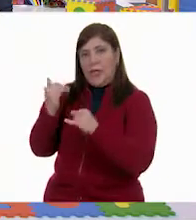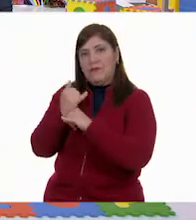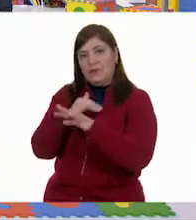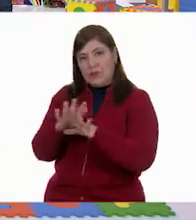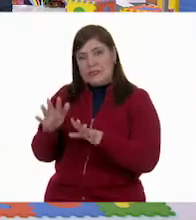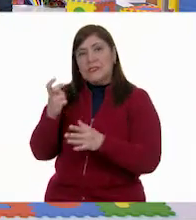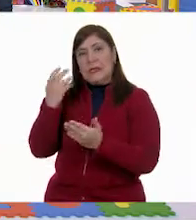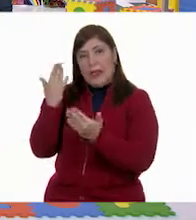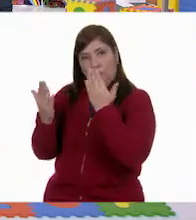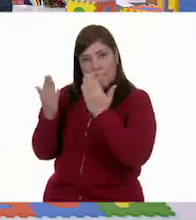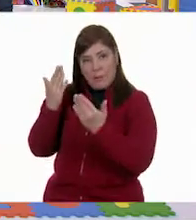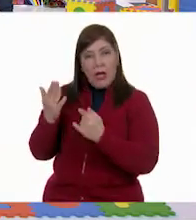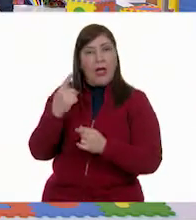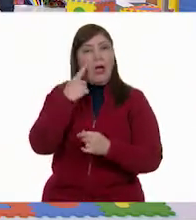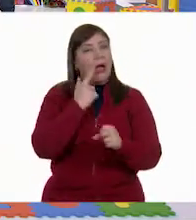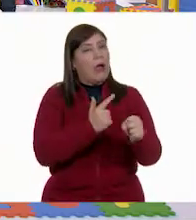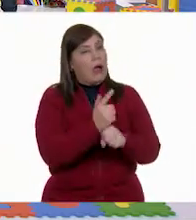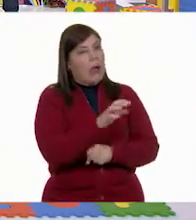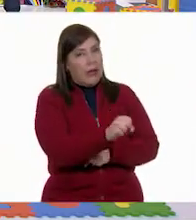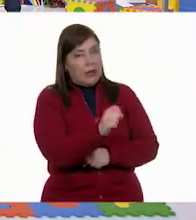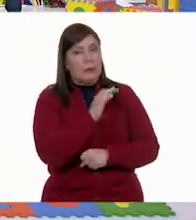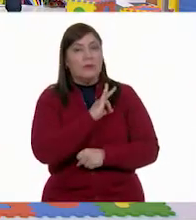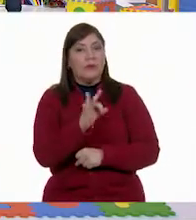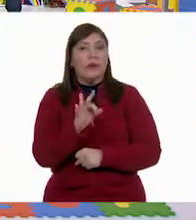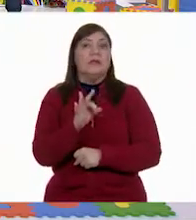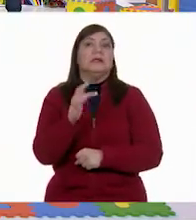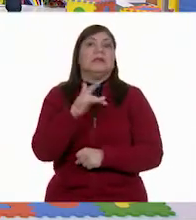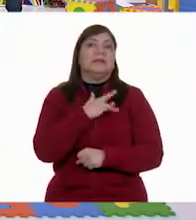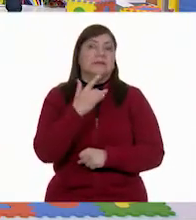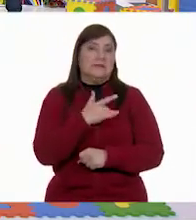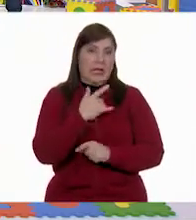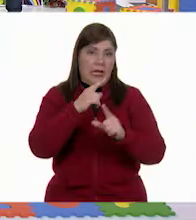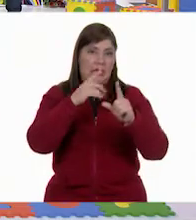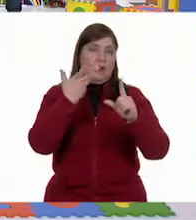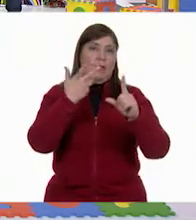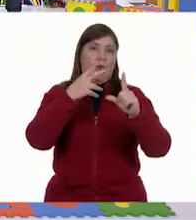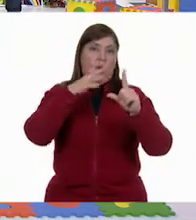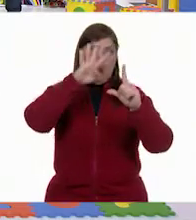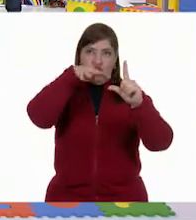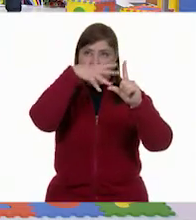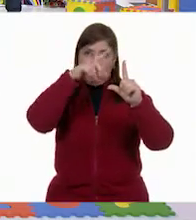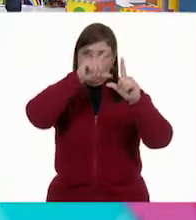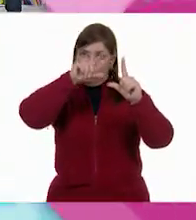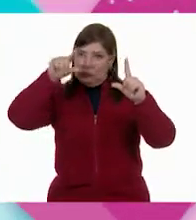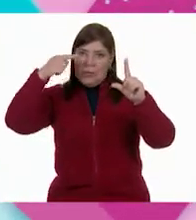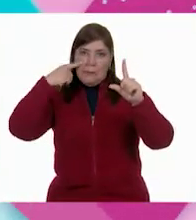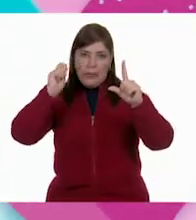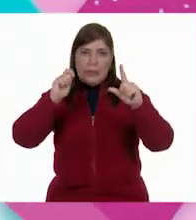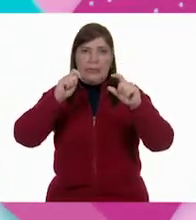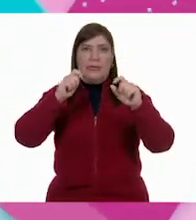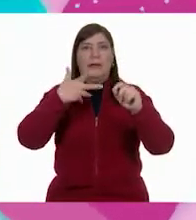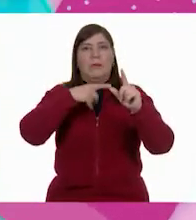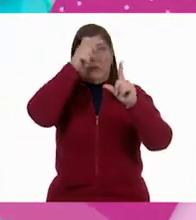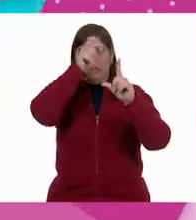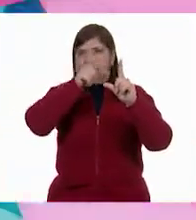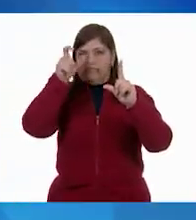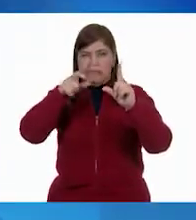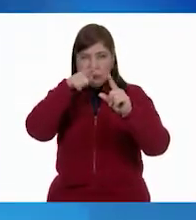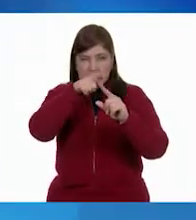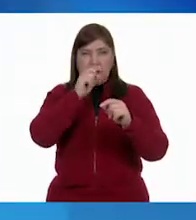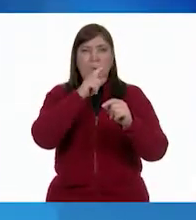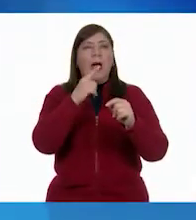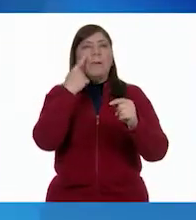Y así poderla identificar. ¿Qué te parece si comparamos tu gráfica de barras con la gráfica del cubrebocas? Sí.